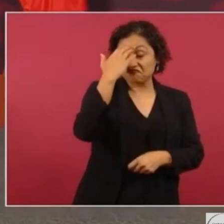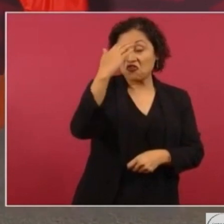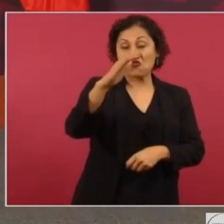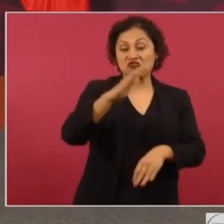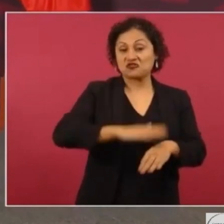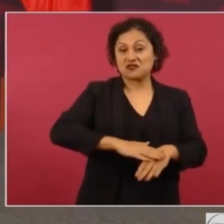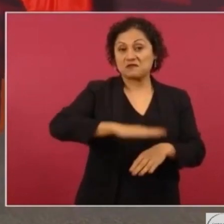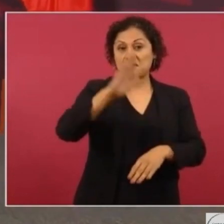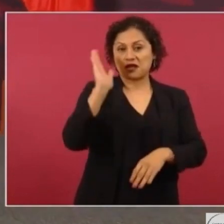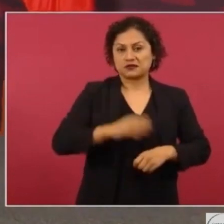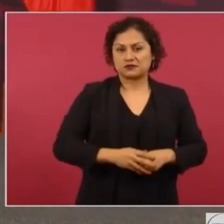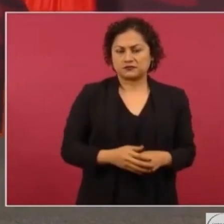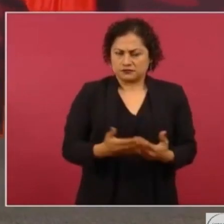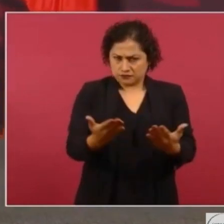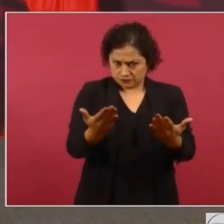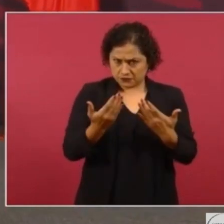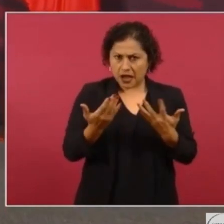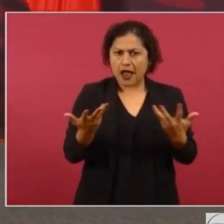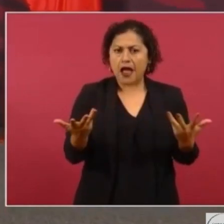Hacemos el ejercicio.